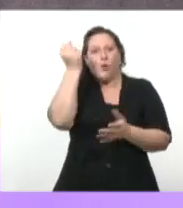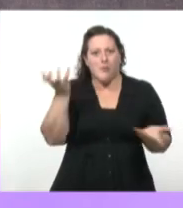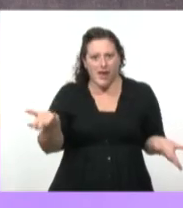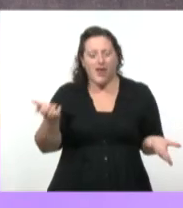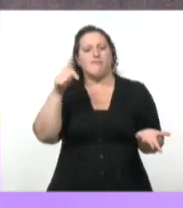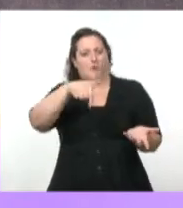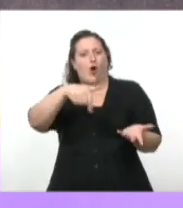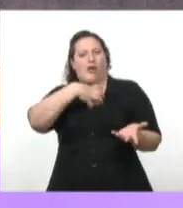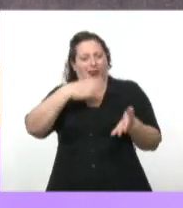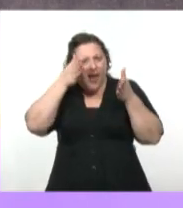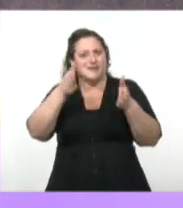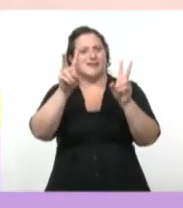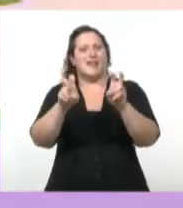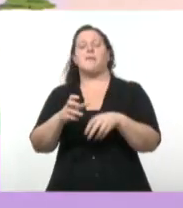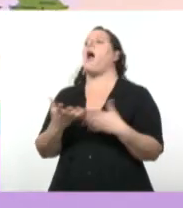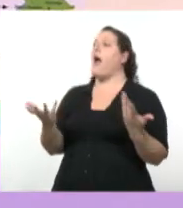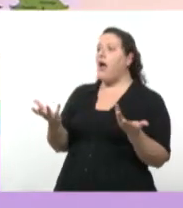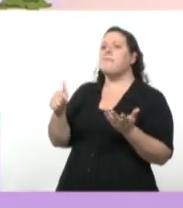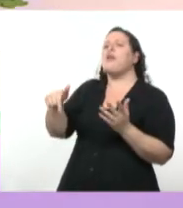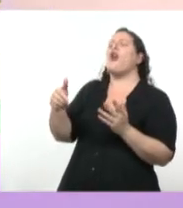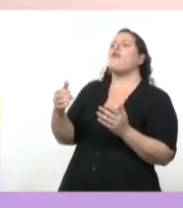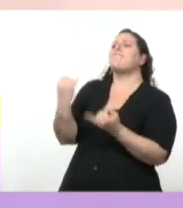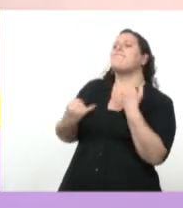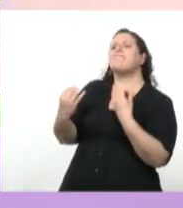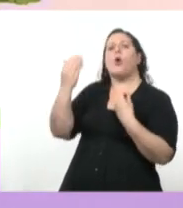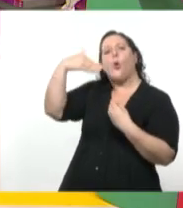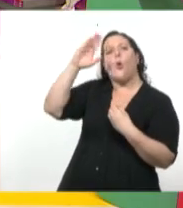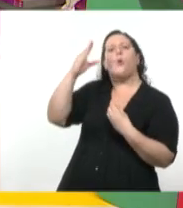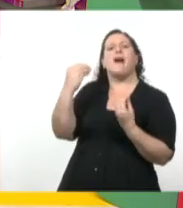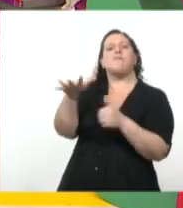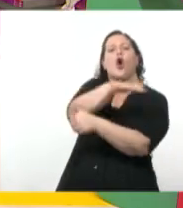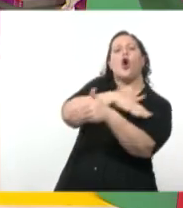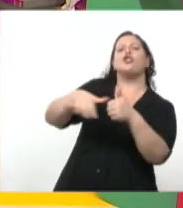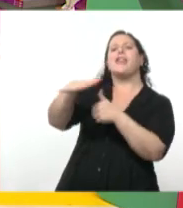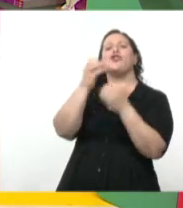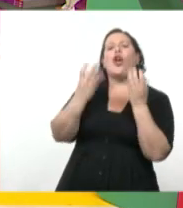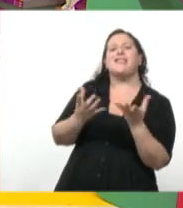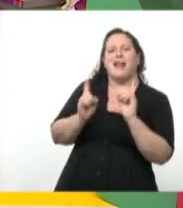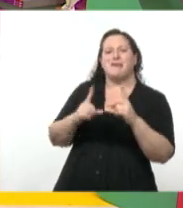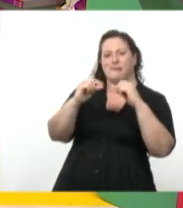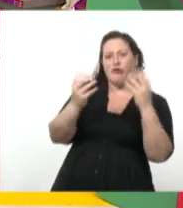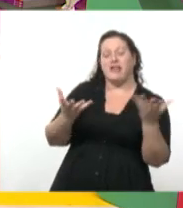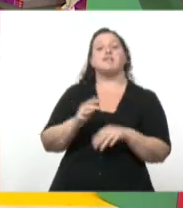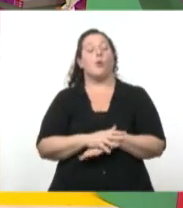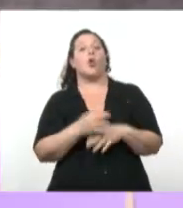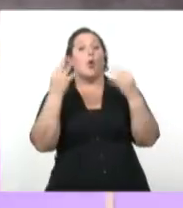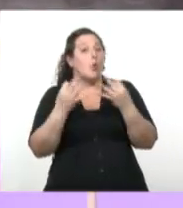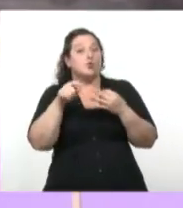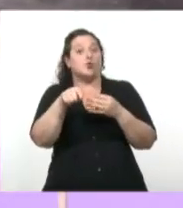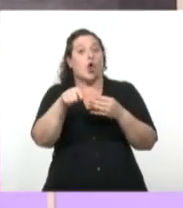contexto entonces de la revolución es un contexto que nosotros ya estuvimos hablando en las clases anteriores, que es el contexto de la Guerra Fría, ¿no?